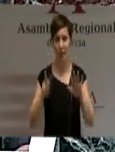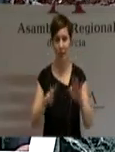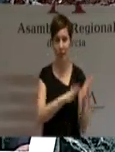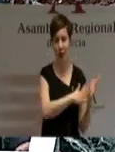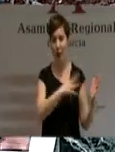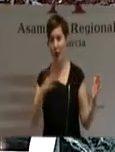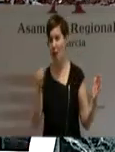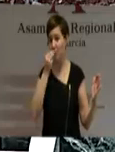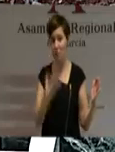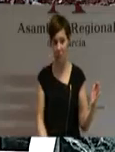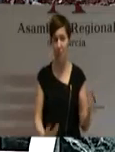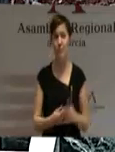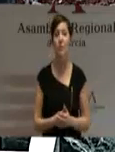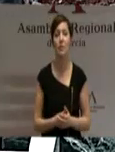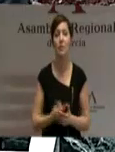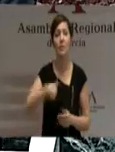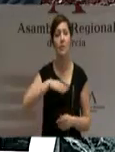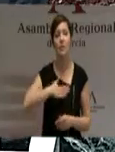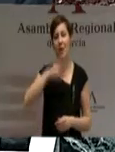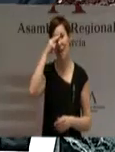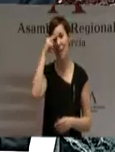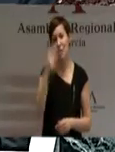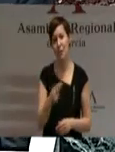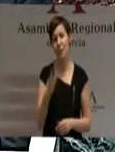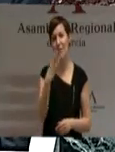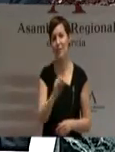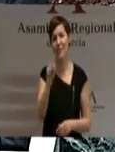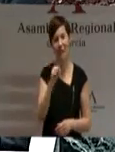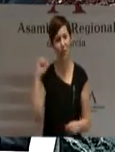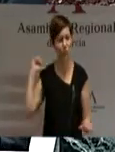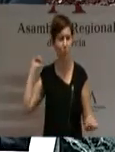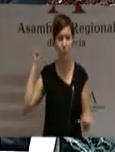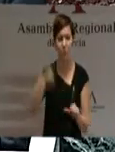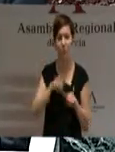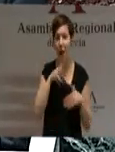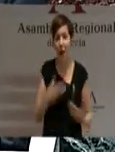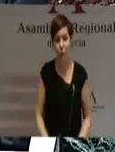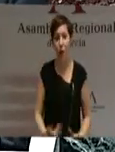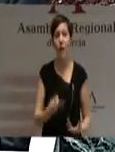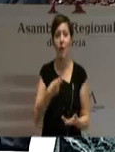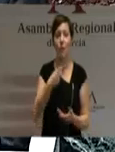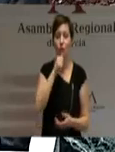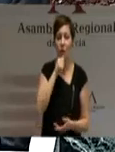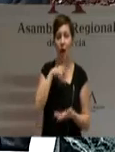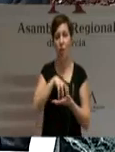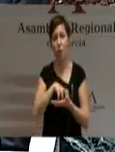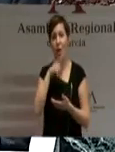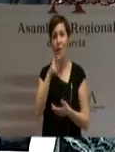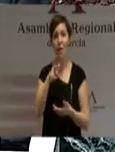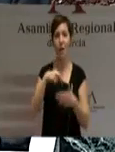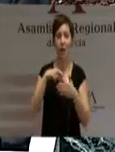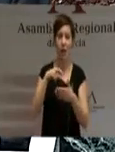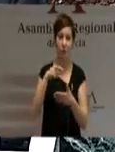respeto a cuanto desde el inicio de su andadura hace más de 30 años y en la actualidad siguen cuestionando el régimen autonómico.